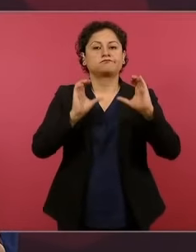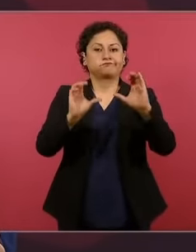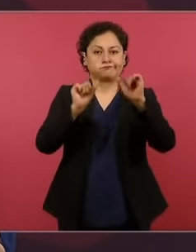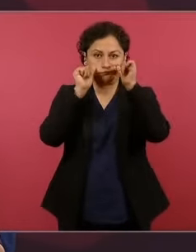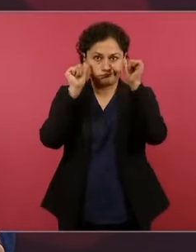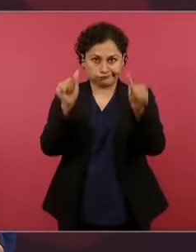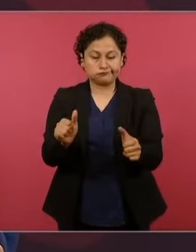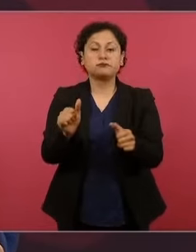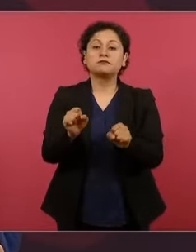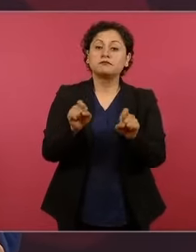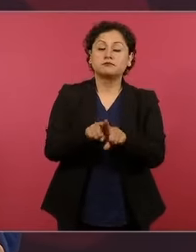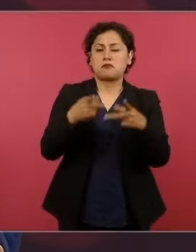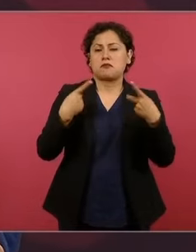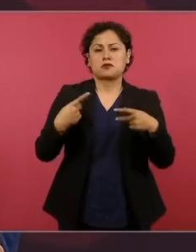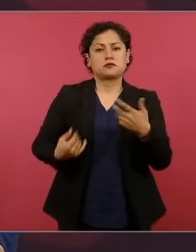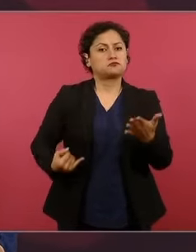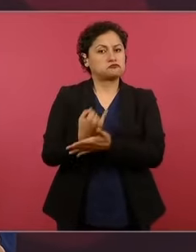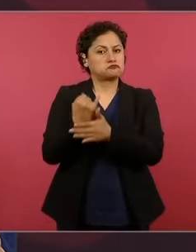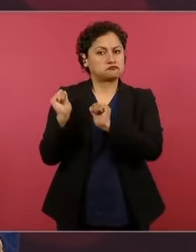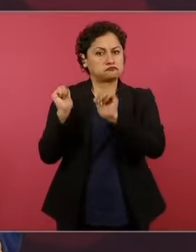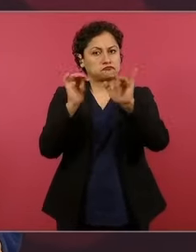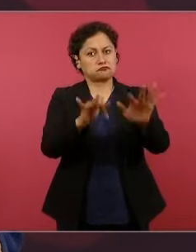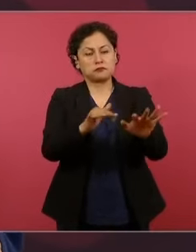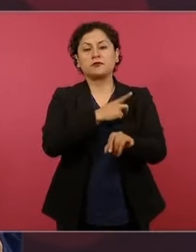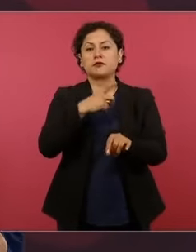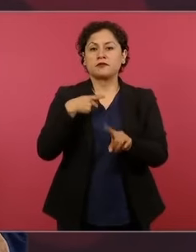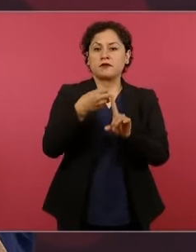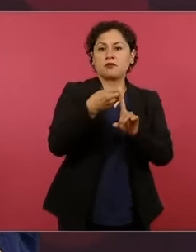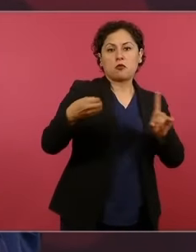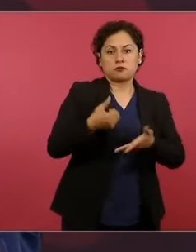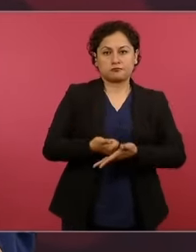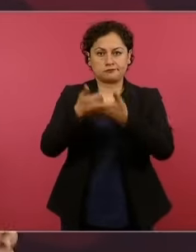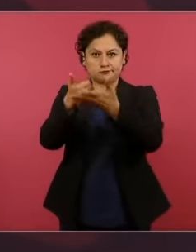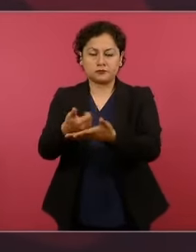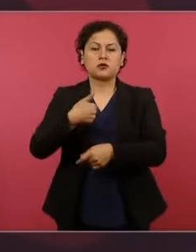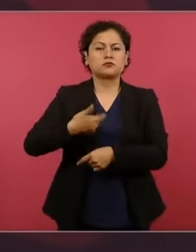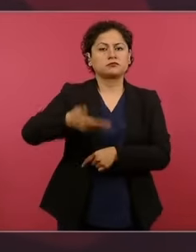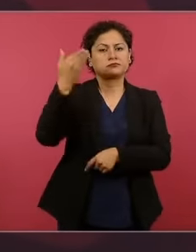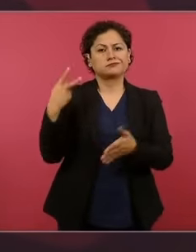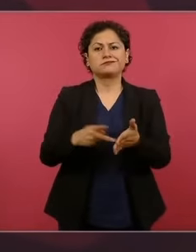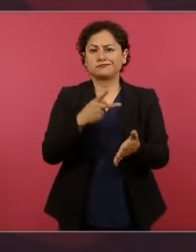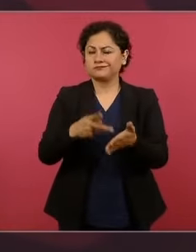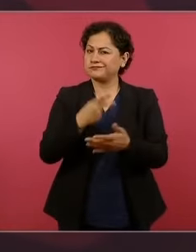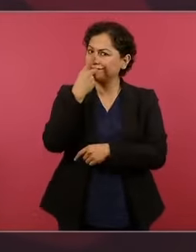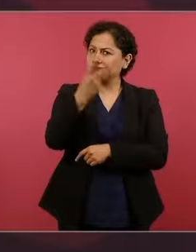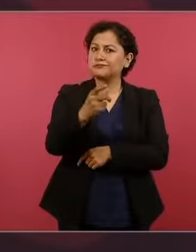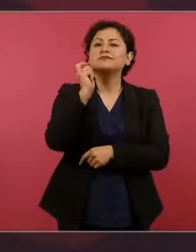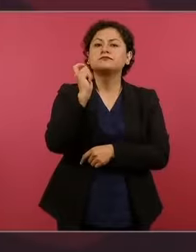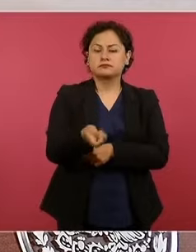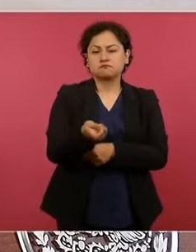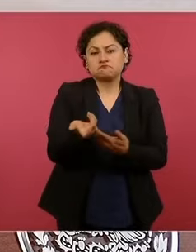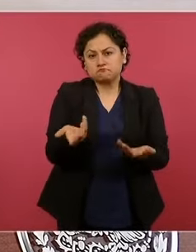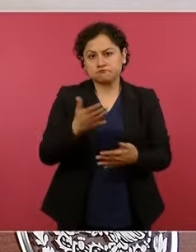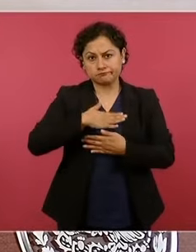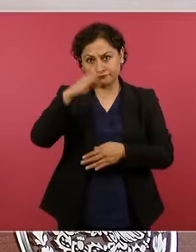nos ayuda mucho, lo he dicho varias veces, pero sobre todo ojalá y se